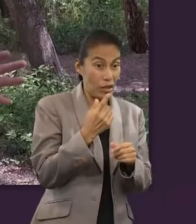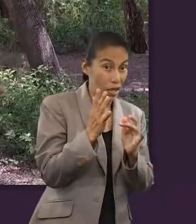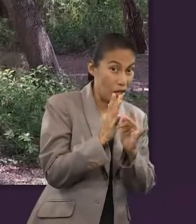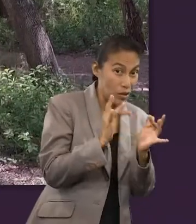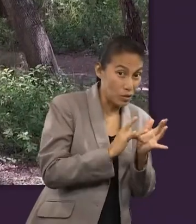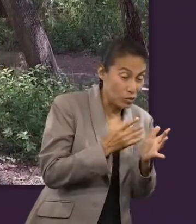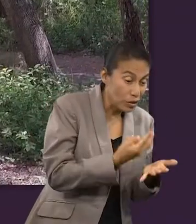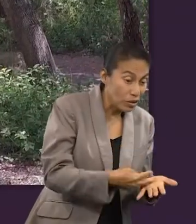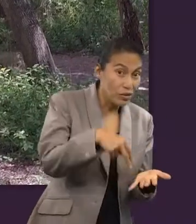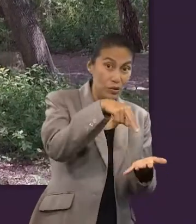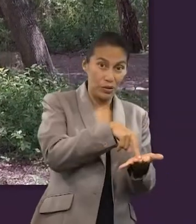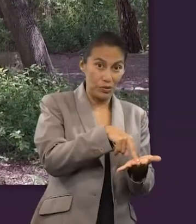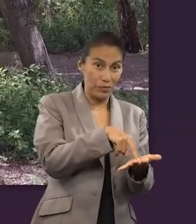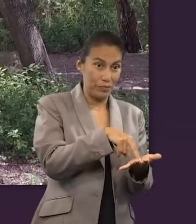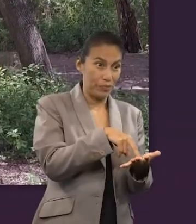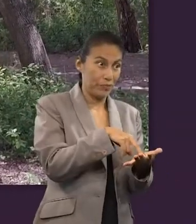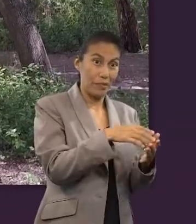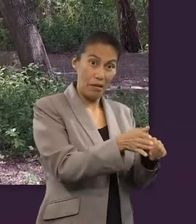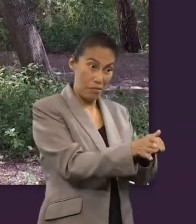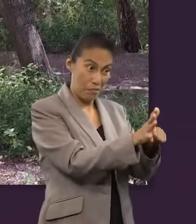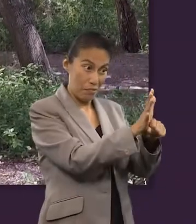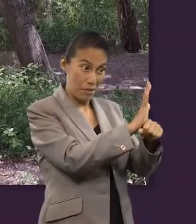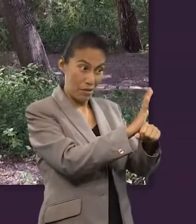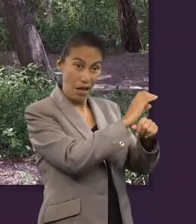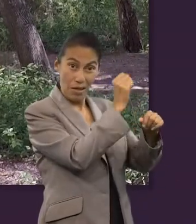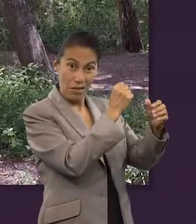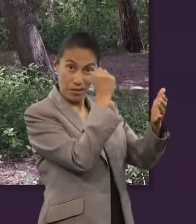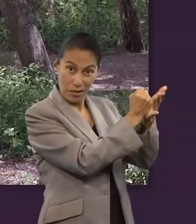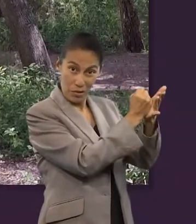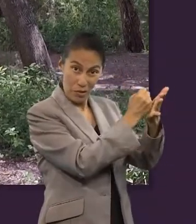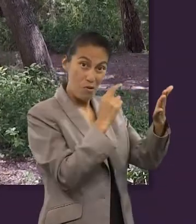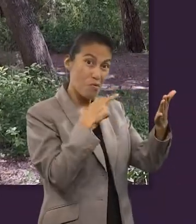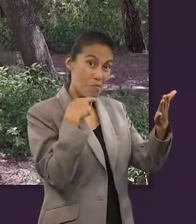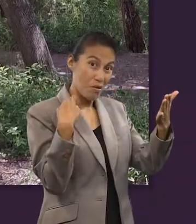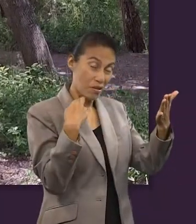de su resurrección. Esa guardia romana, el sello romano.